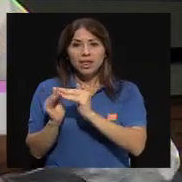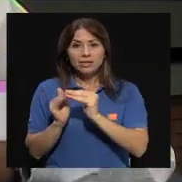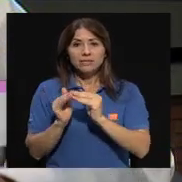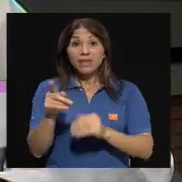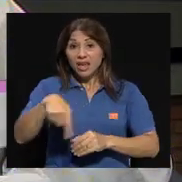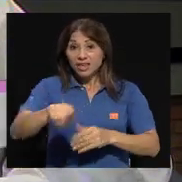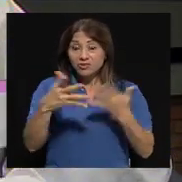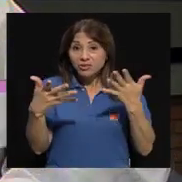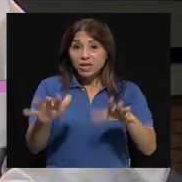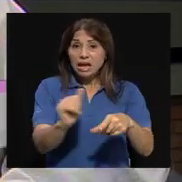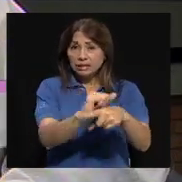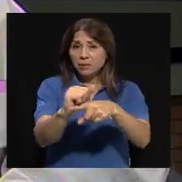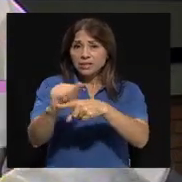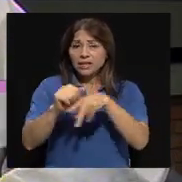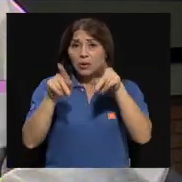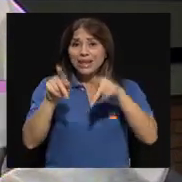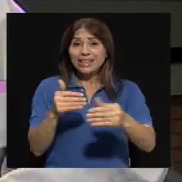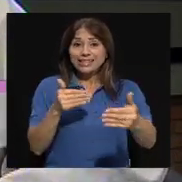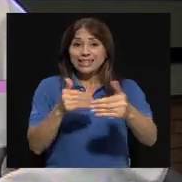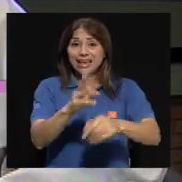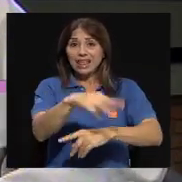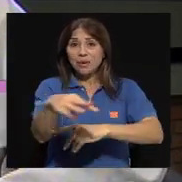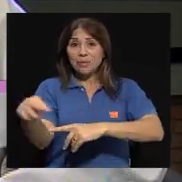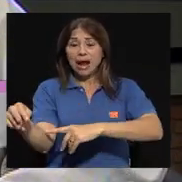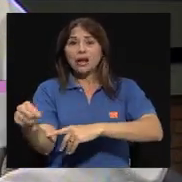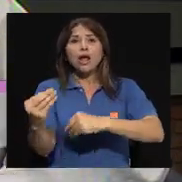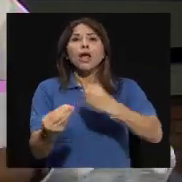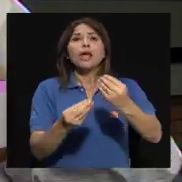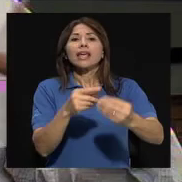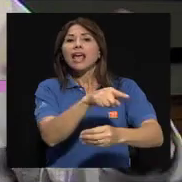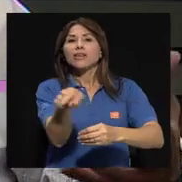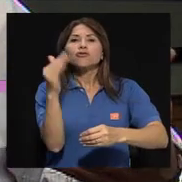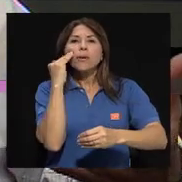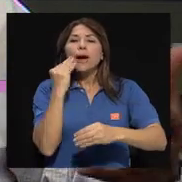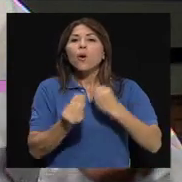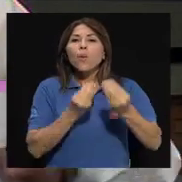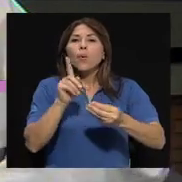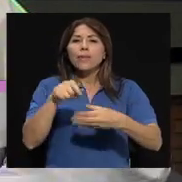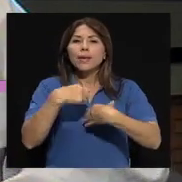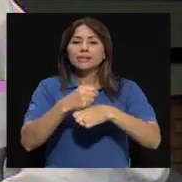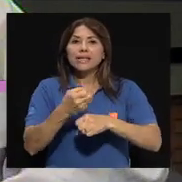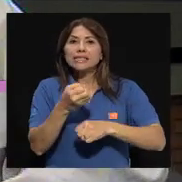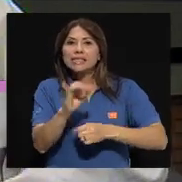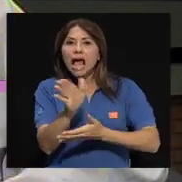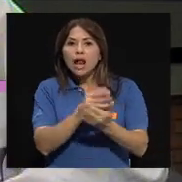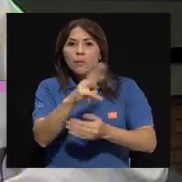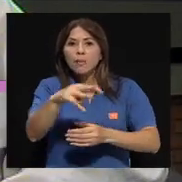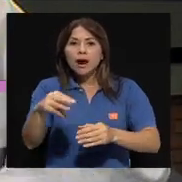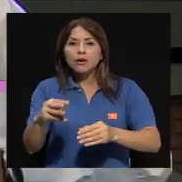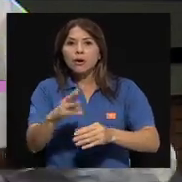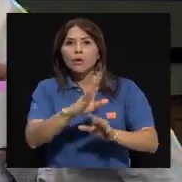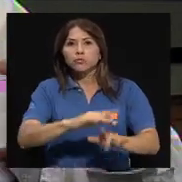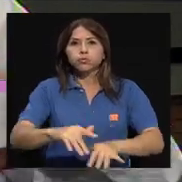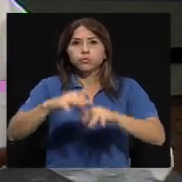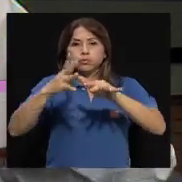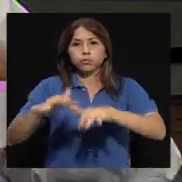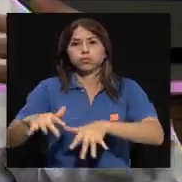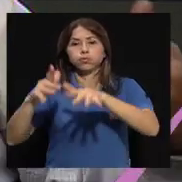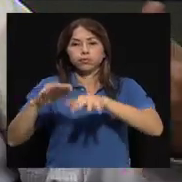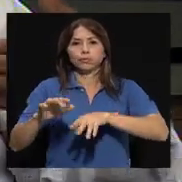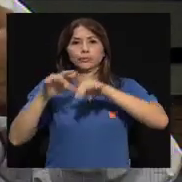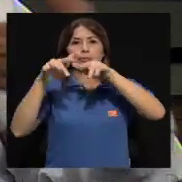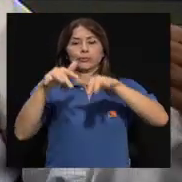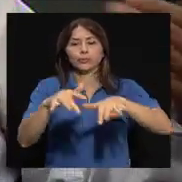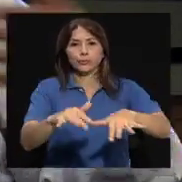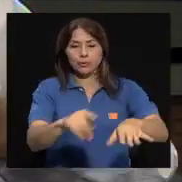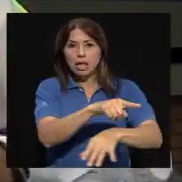el manejo de tsunamis en las zonas costeras, en las escuelas de atención de educación primaria. Y eso es un gran beneficio, pues